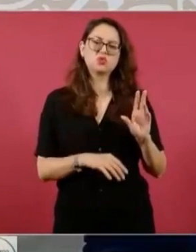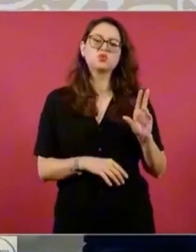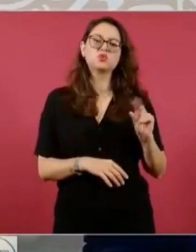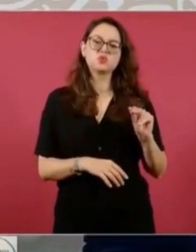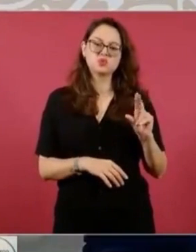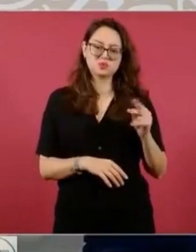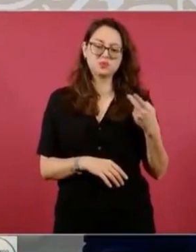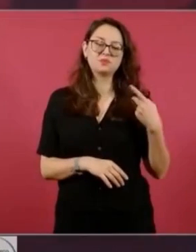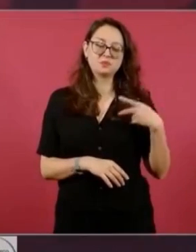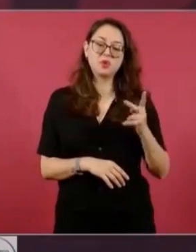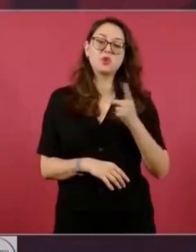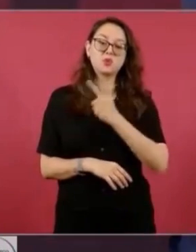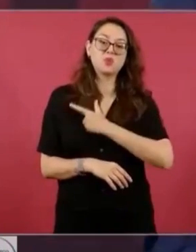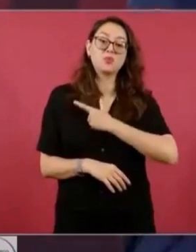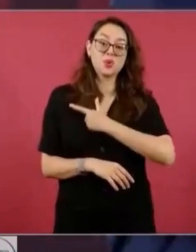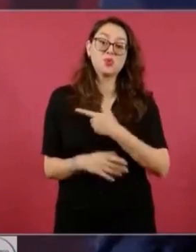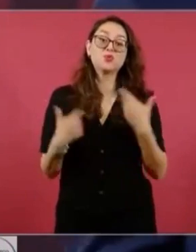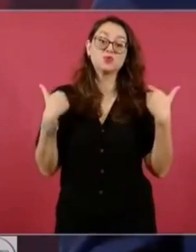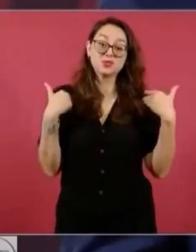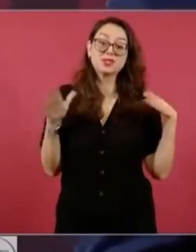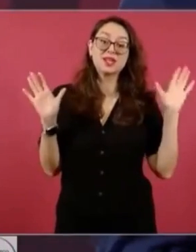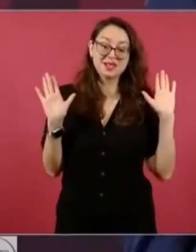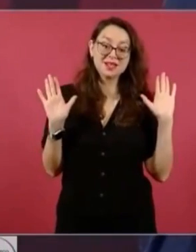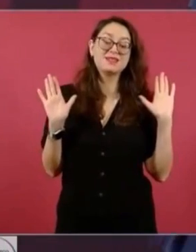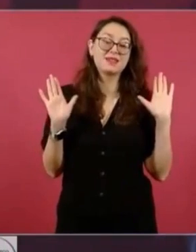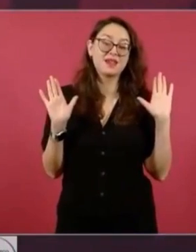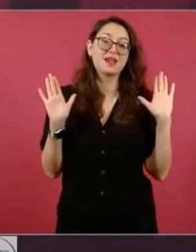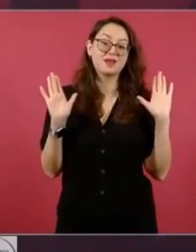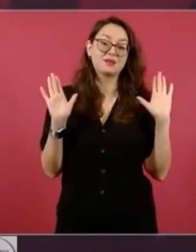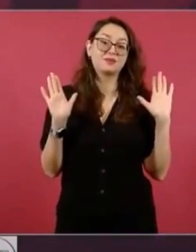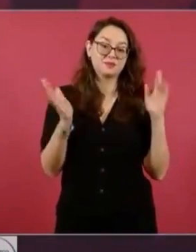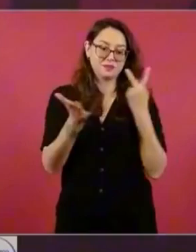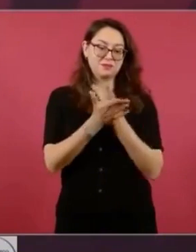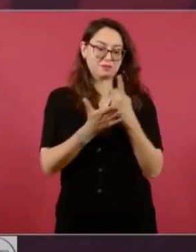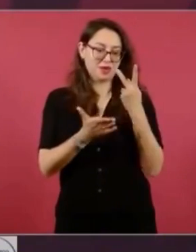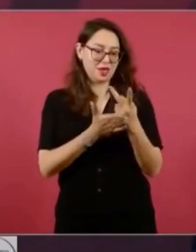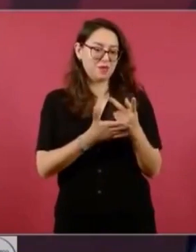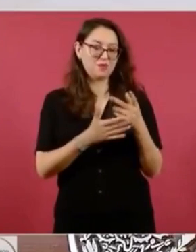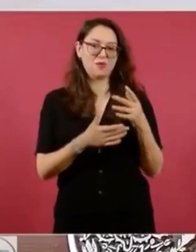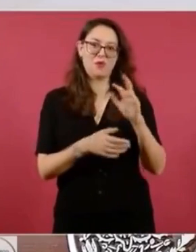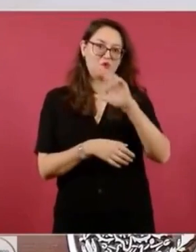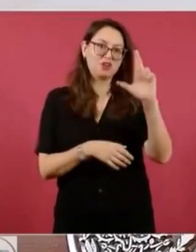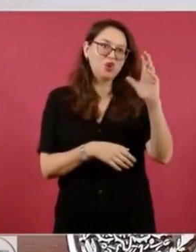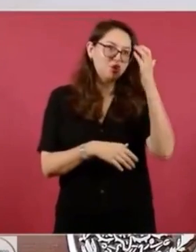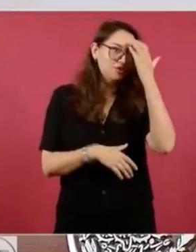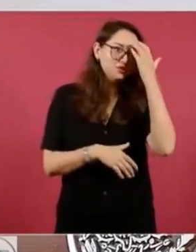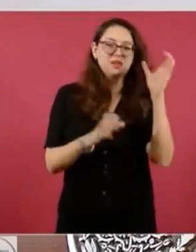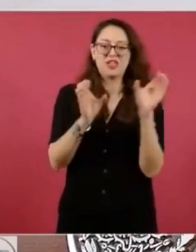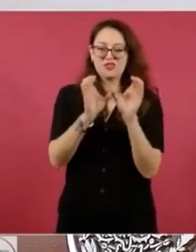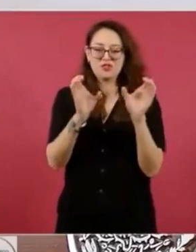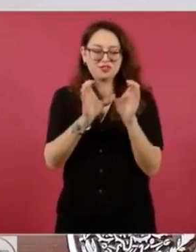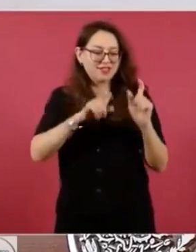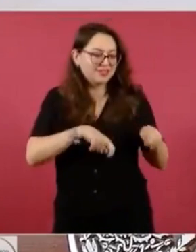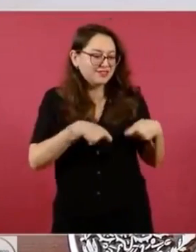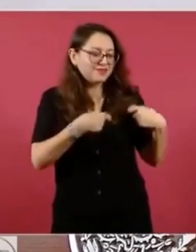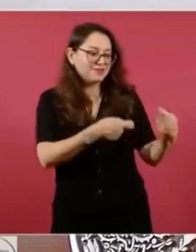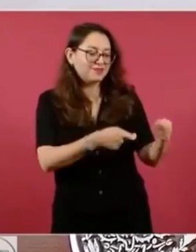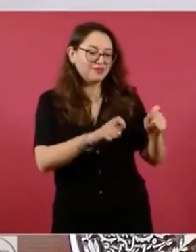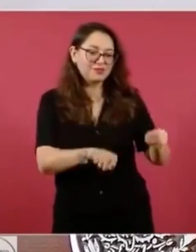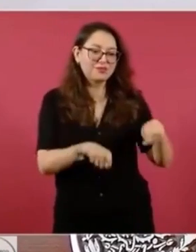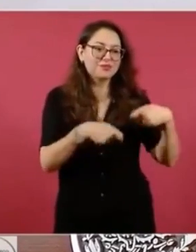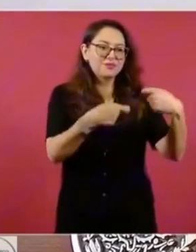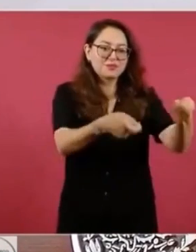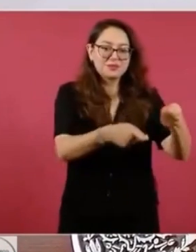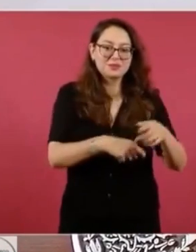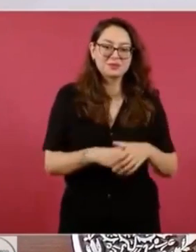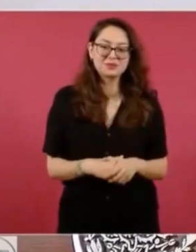las ganas de entregarles un reconocimiento. En primer lugar,